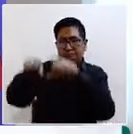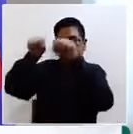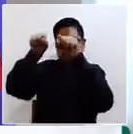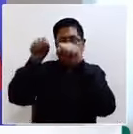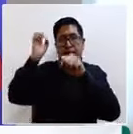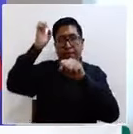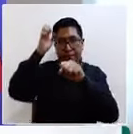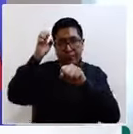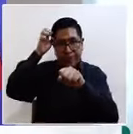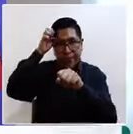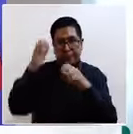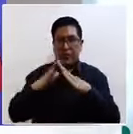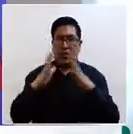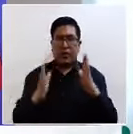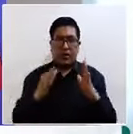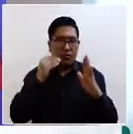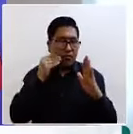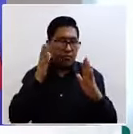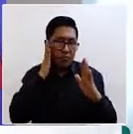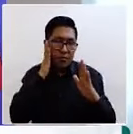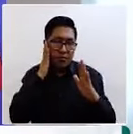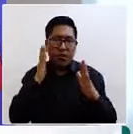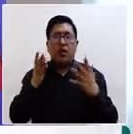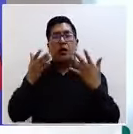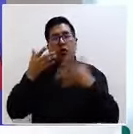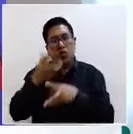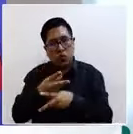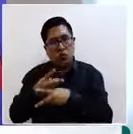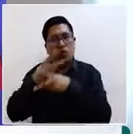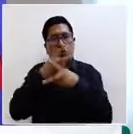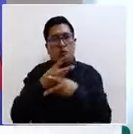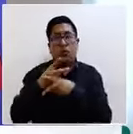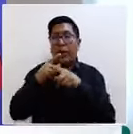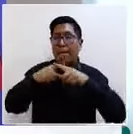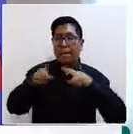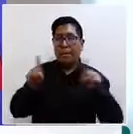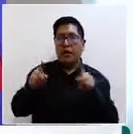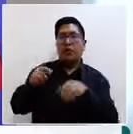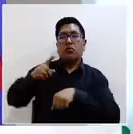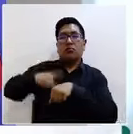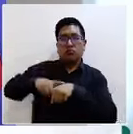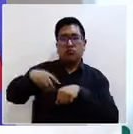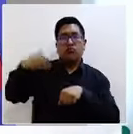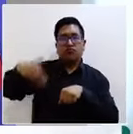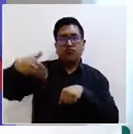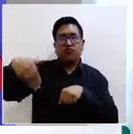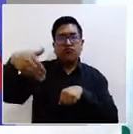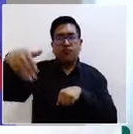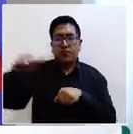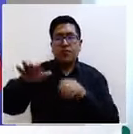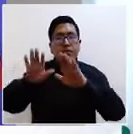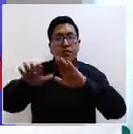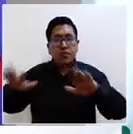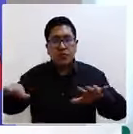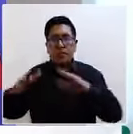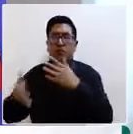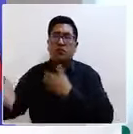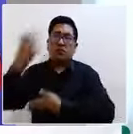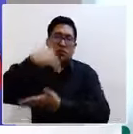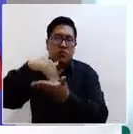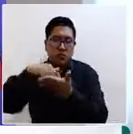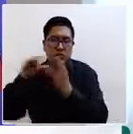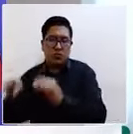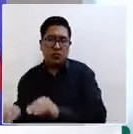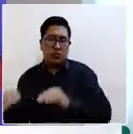imposibilidad, más bien dicho, de que en este periodo los niños puedan retornar con sus familias de